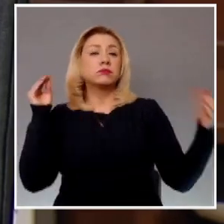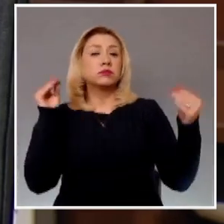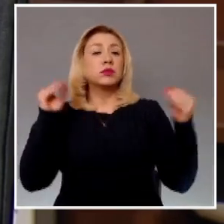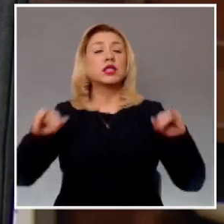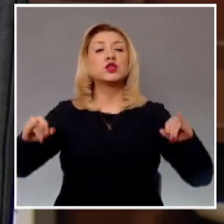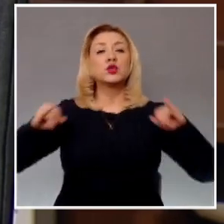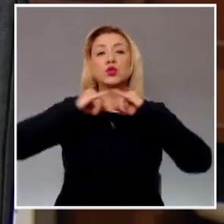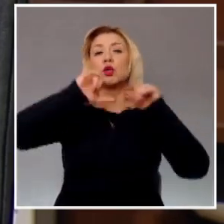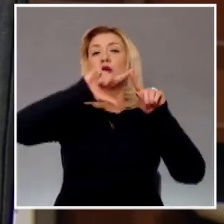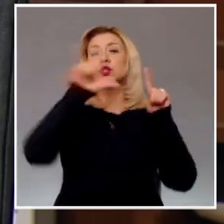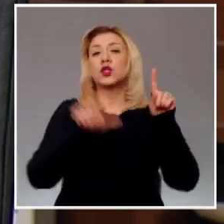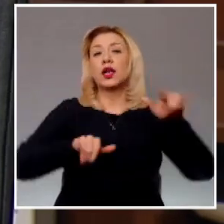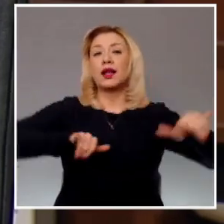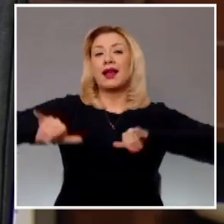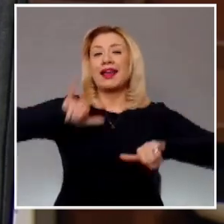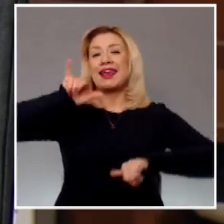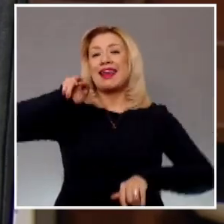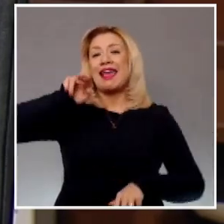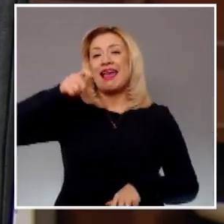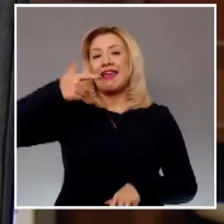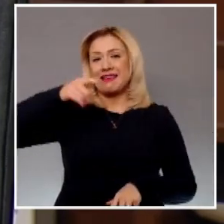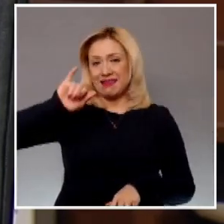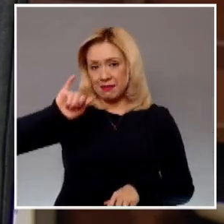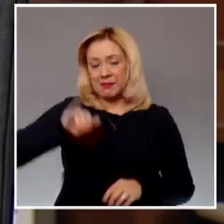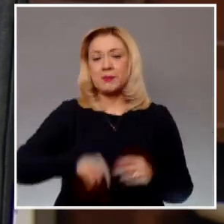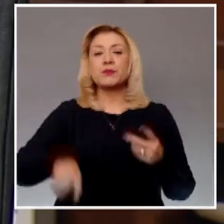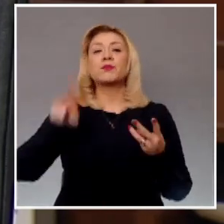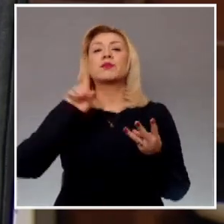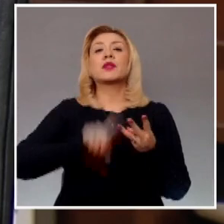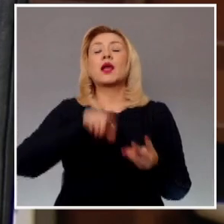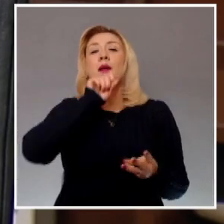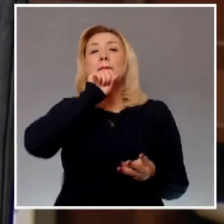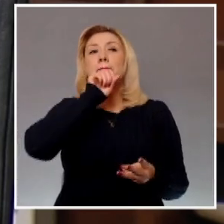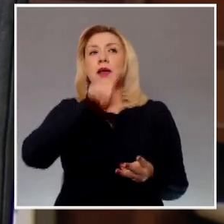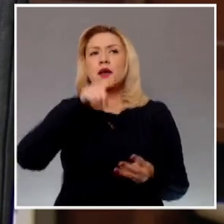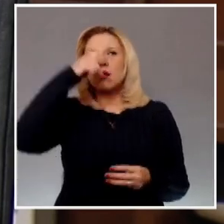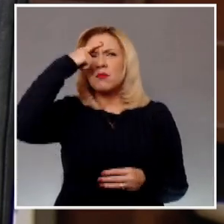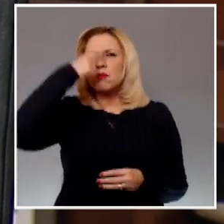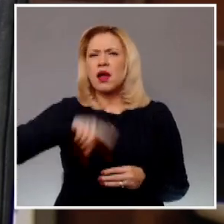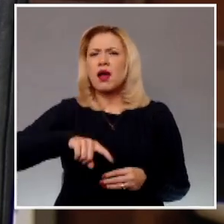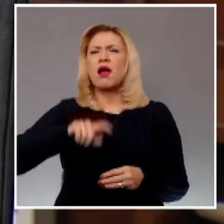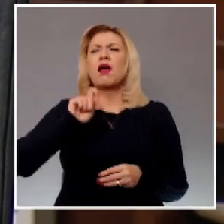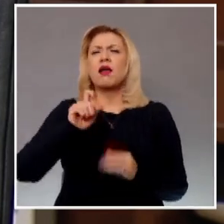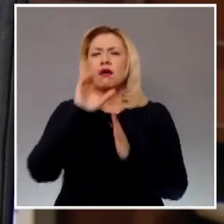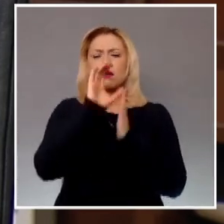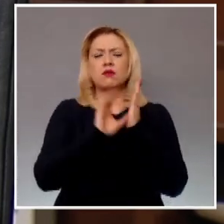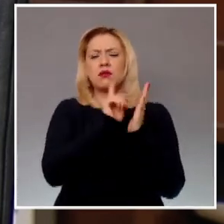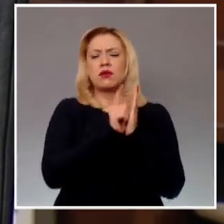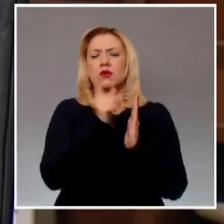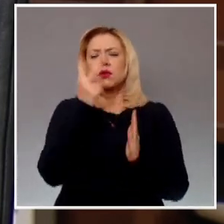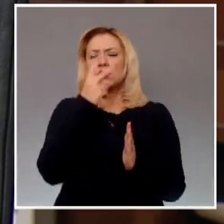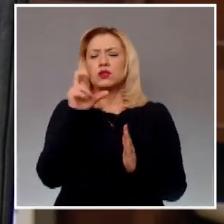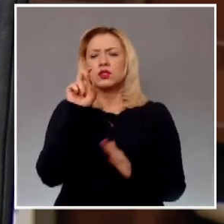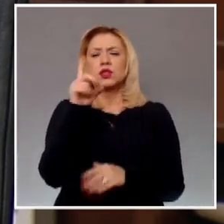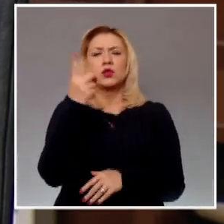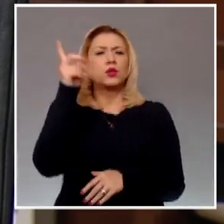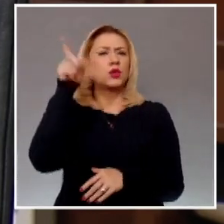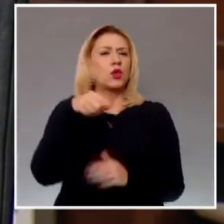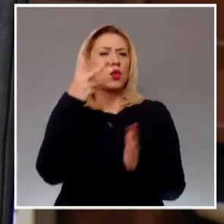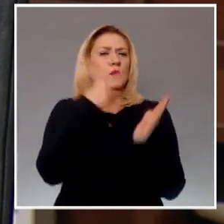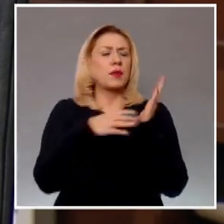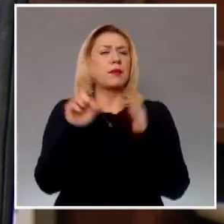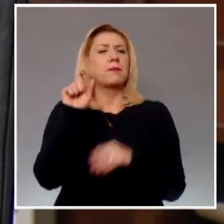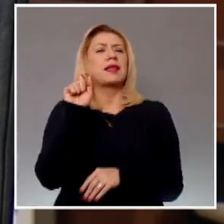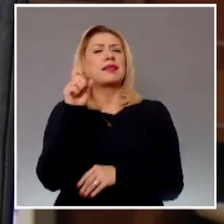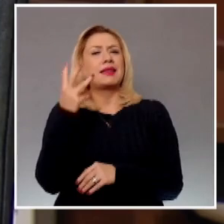Geografía. Se admitieron a trámite las acciones de inconstitucionalidad 231-2023 y 232-2023,